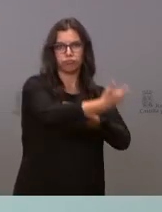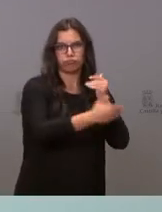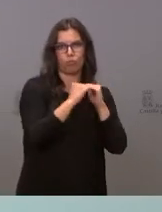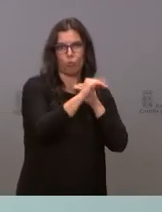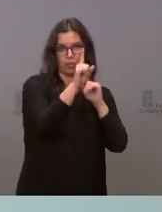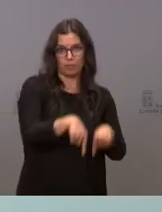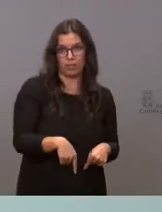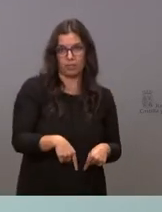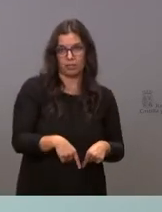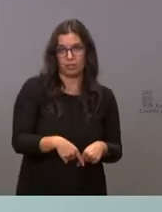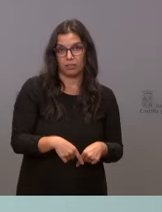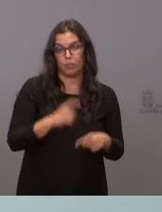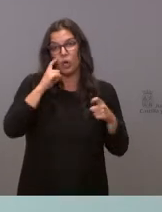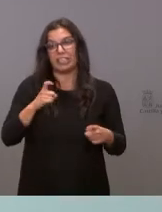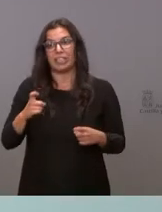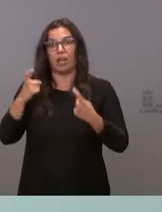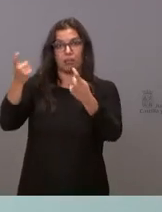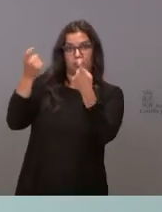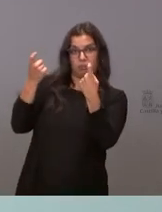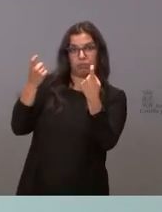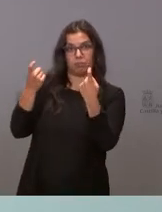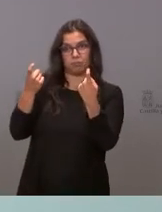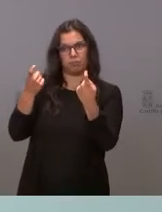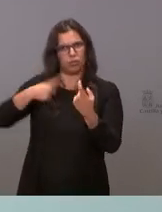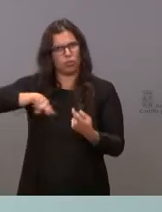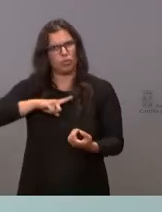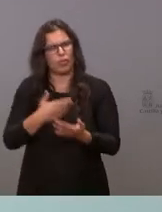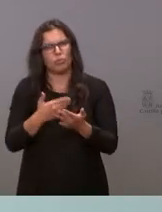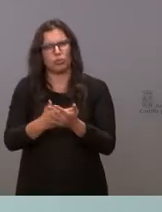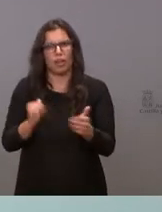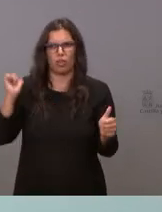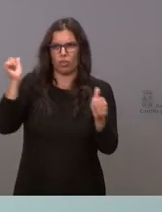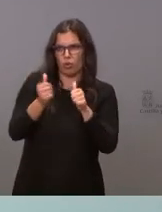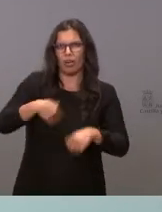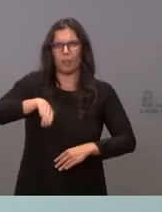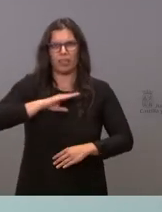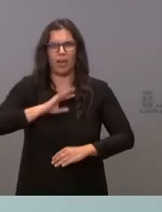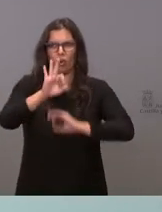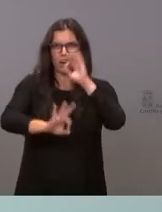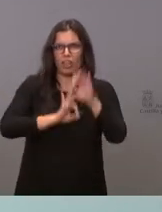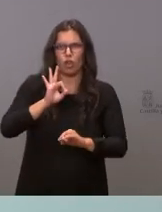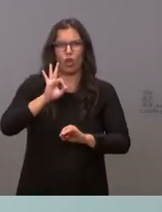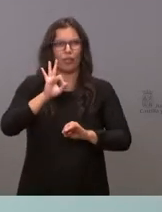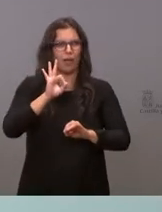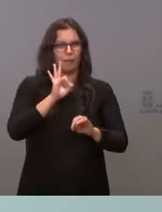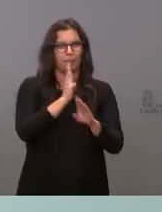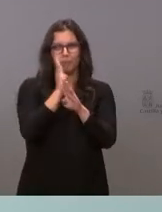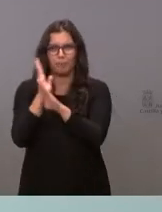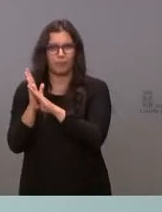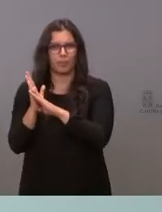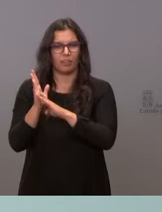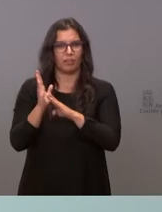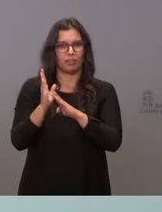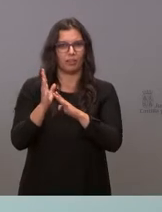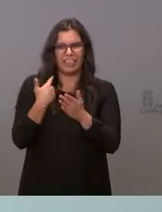En vez de intentar dar lecciones a unos señores que han demostrado su capacidad de organización, de logística, que hemos